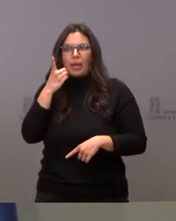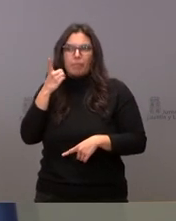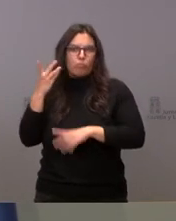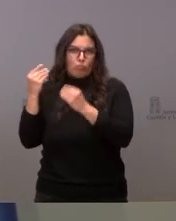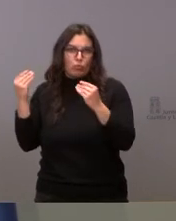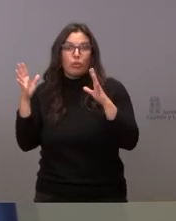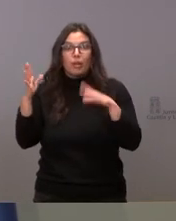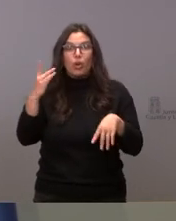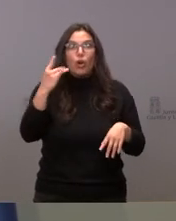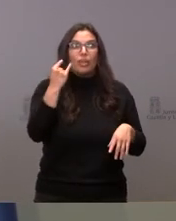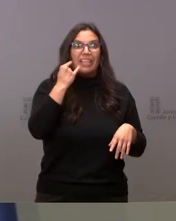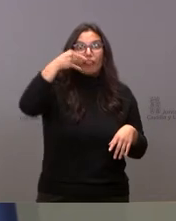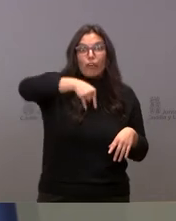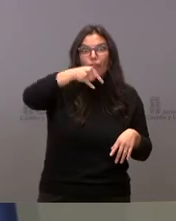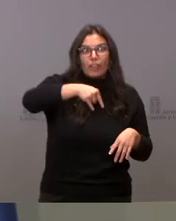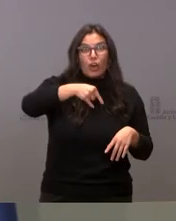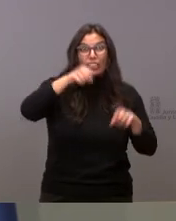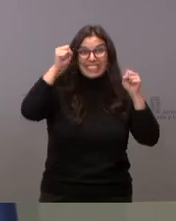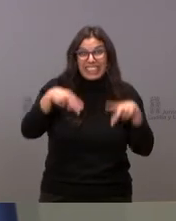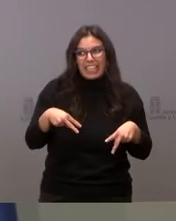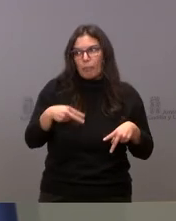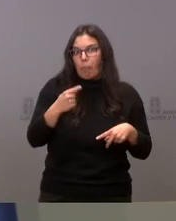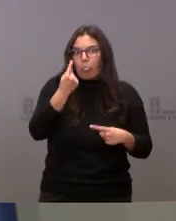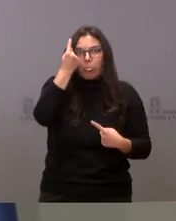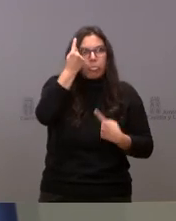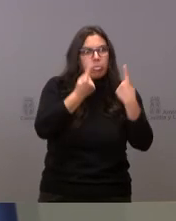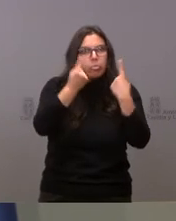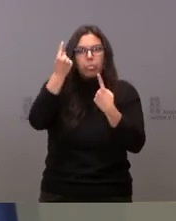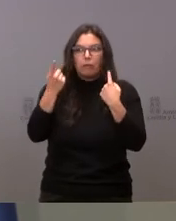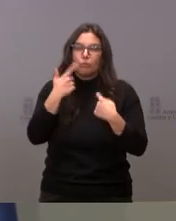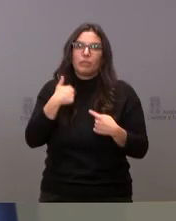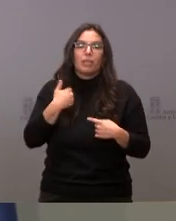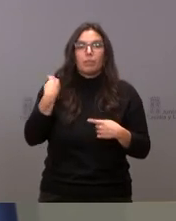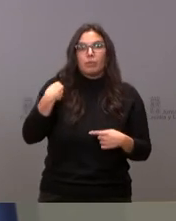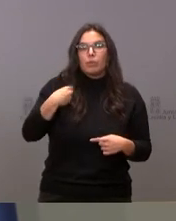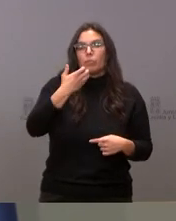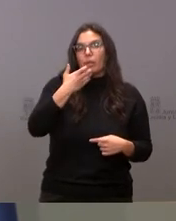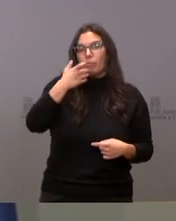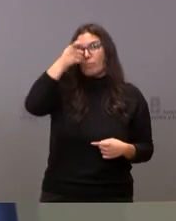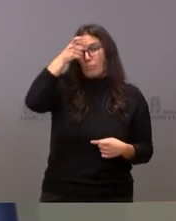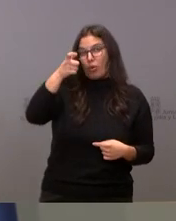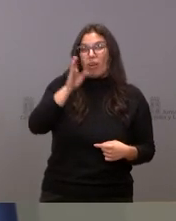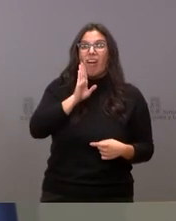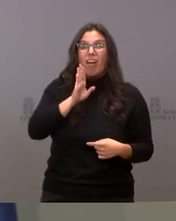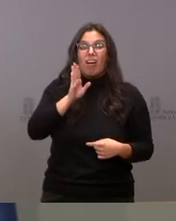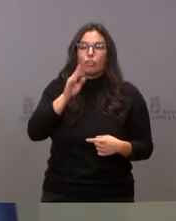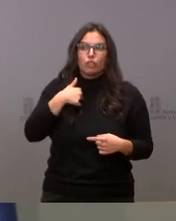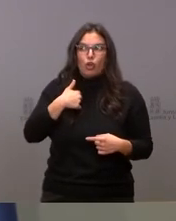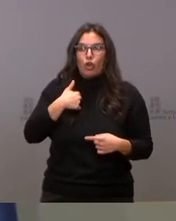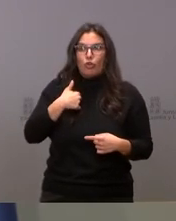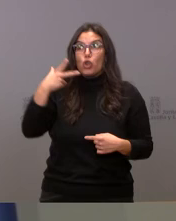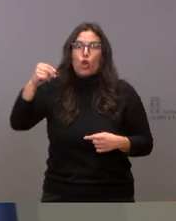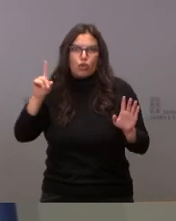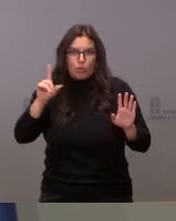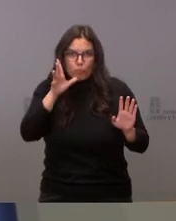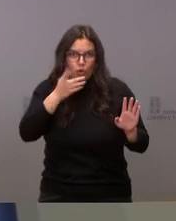son muy escasos. Usted me dice el ayuntamiento de la fuente, yo no puedo discutirlo porque no lo conozco,